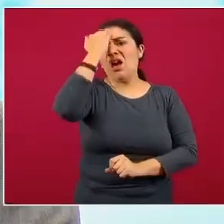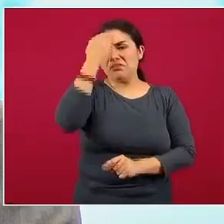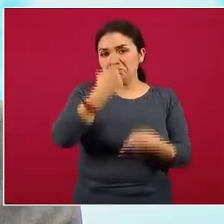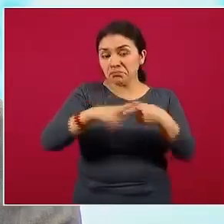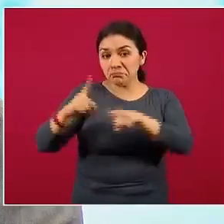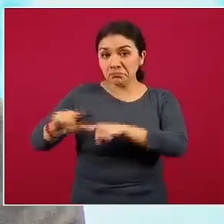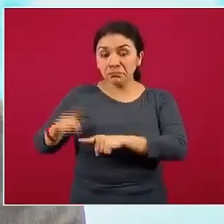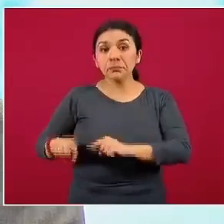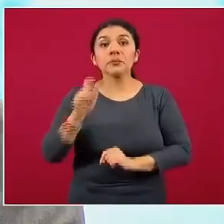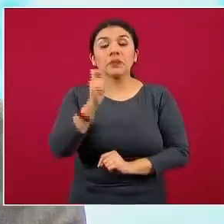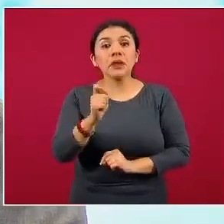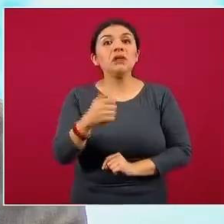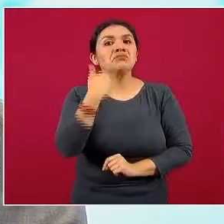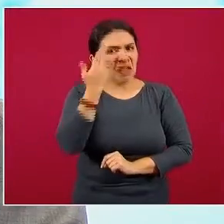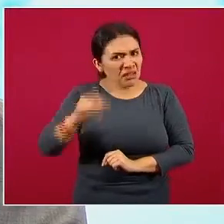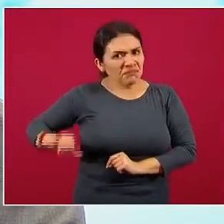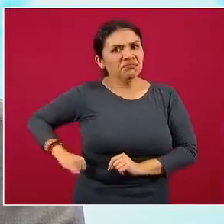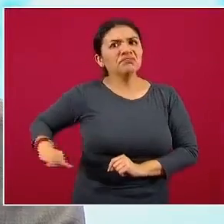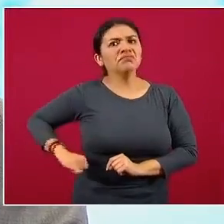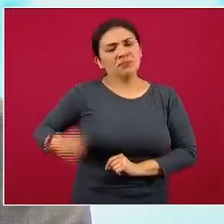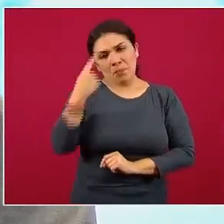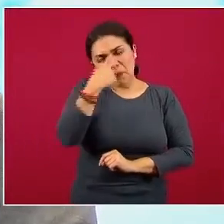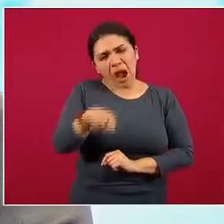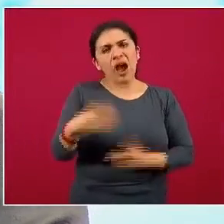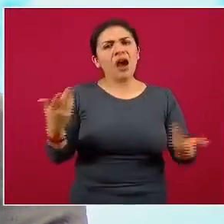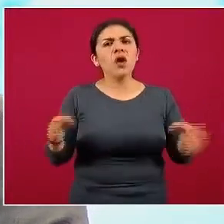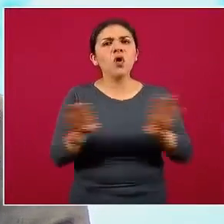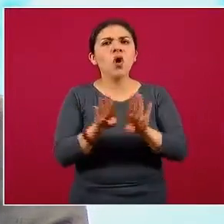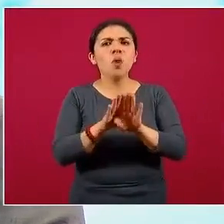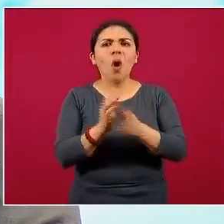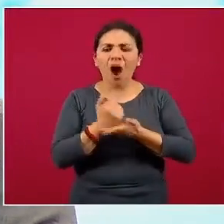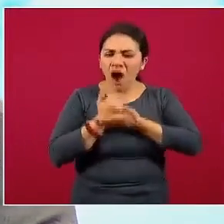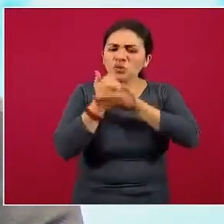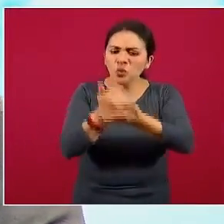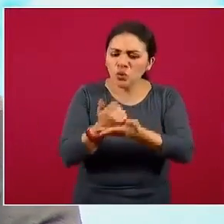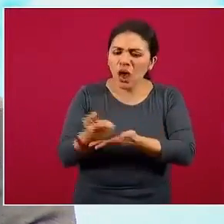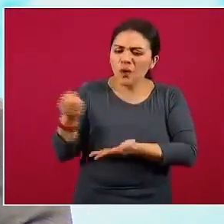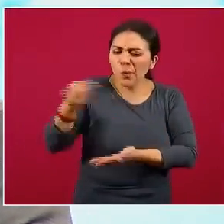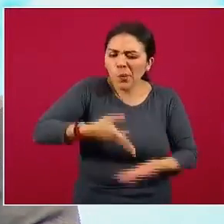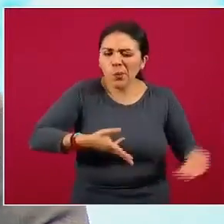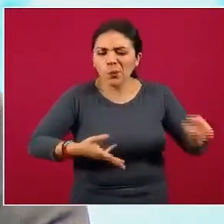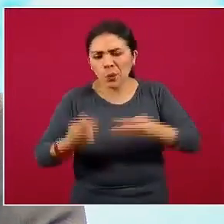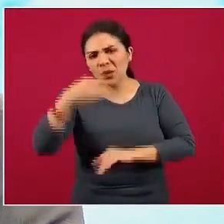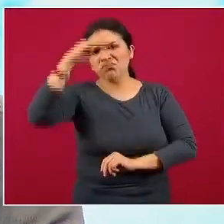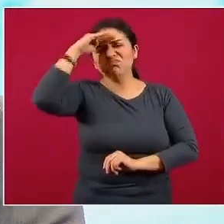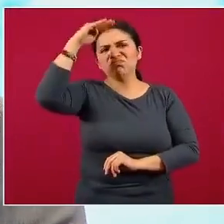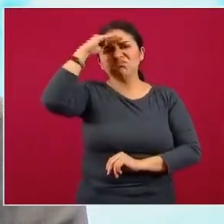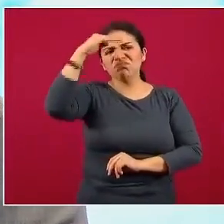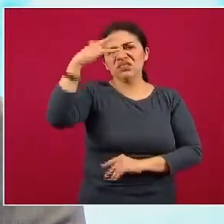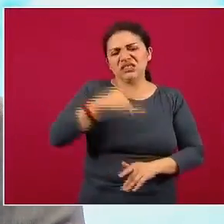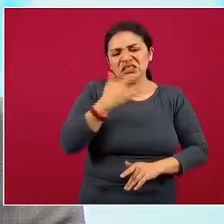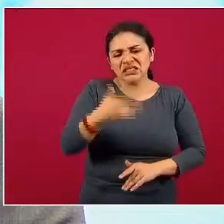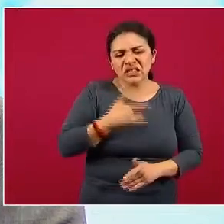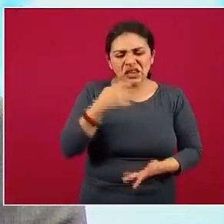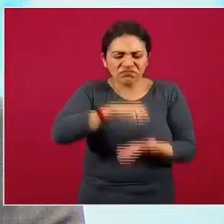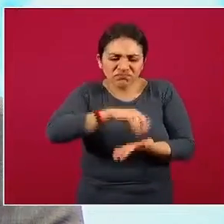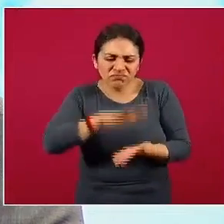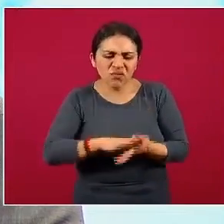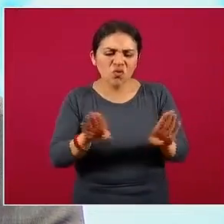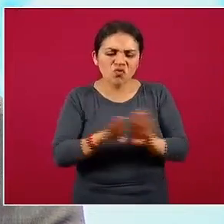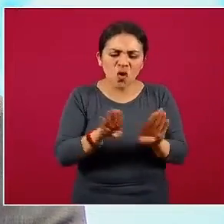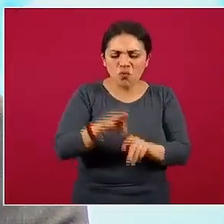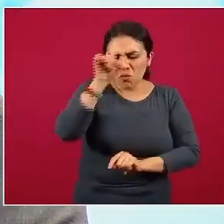que estaban interesados en tener contribuciones, reflexiones, planteamientos,